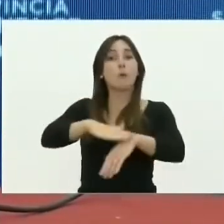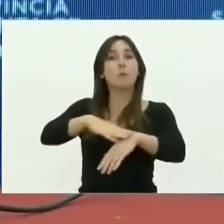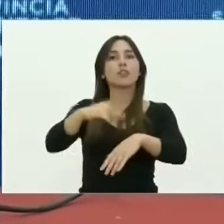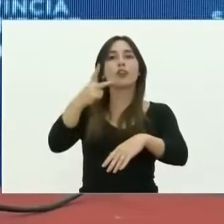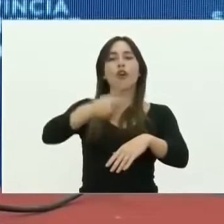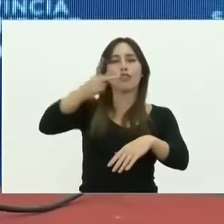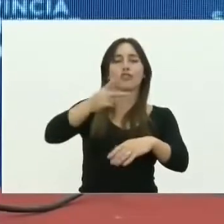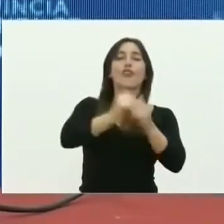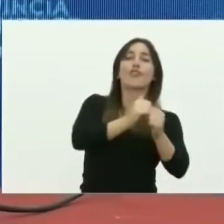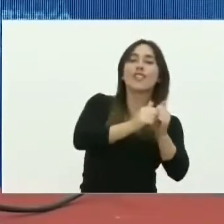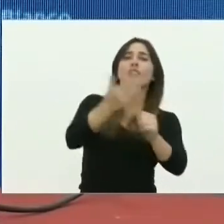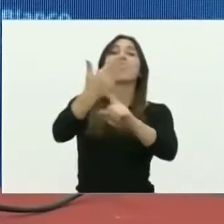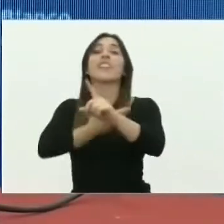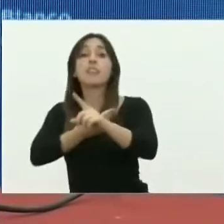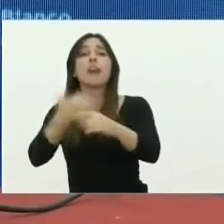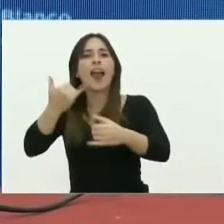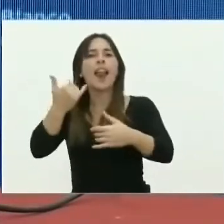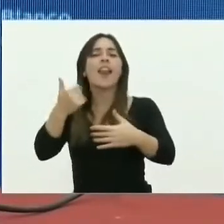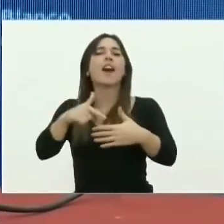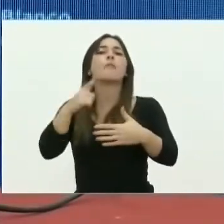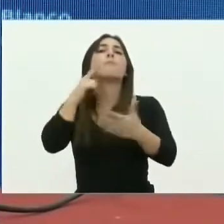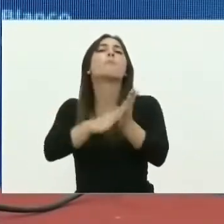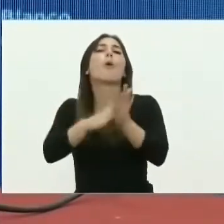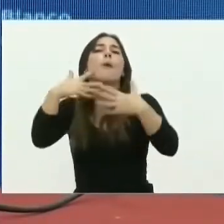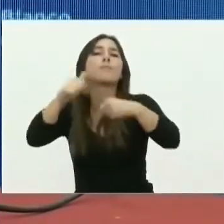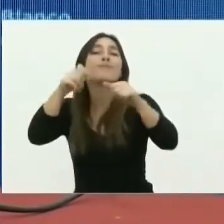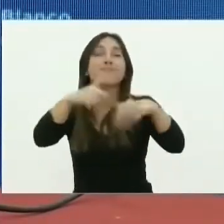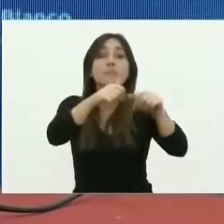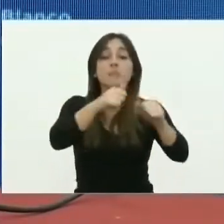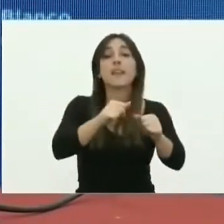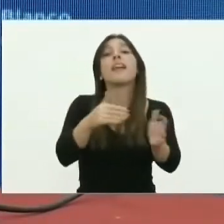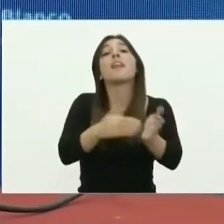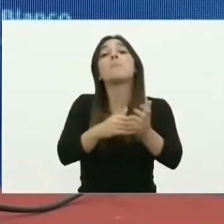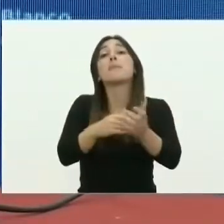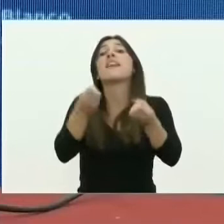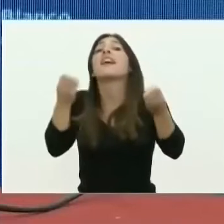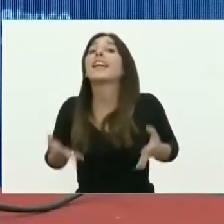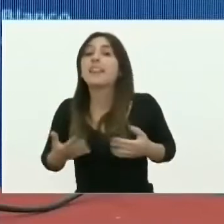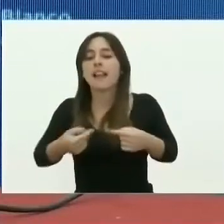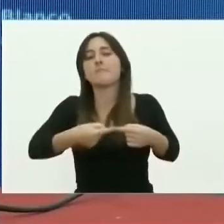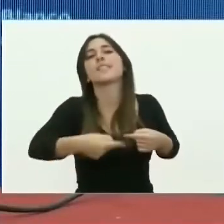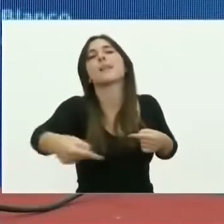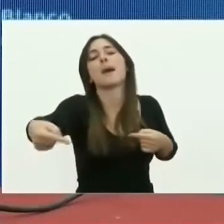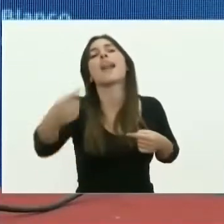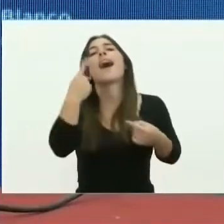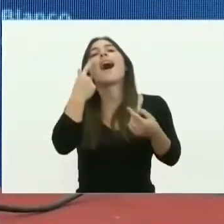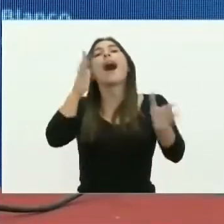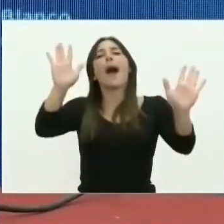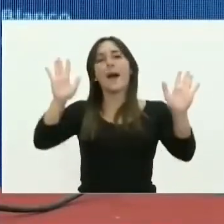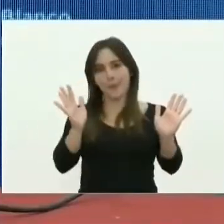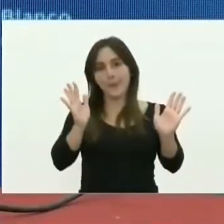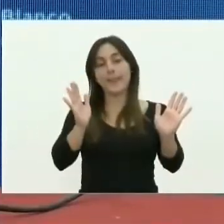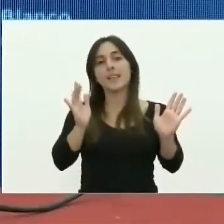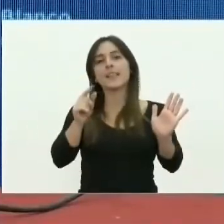dos grandes ciudades, vamos a definir en el resto de la semana cuáles son las particularidades que